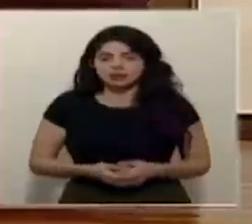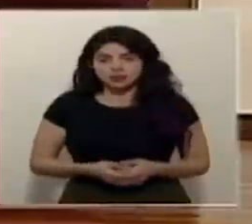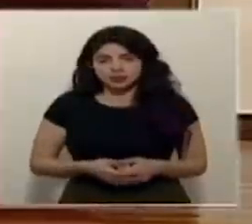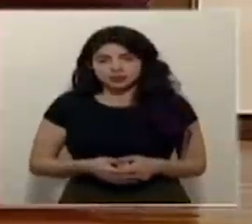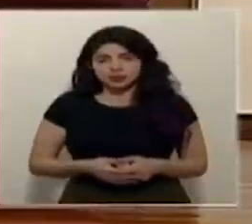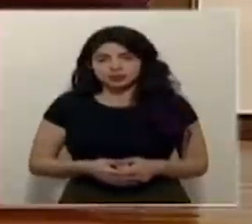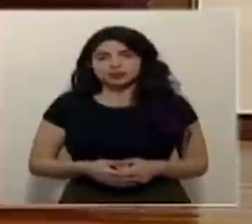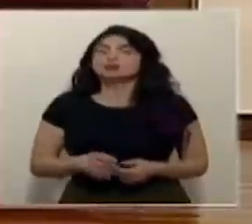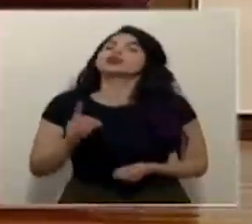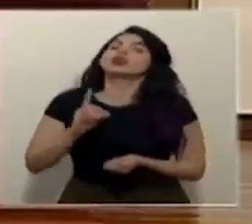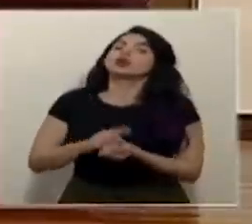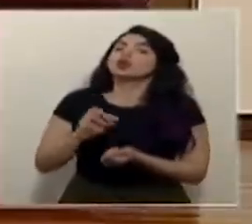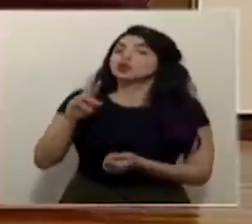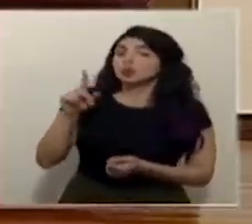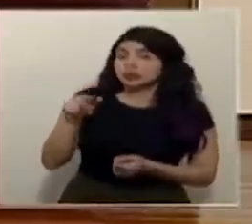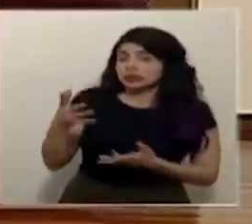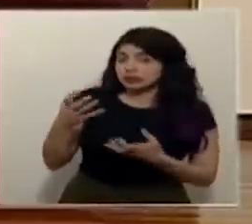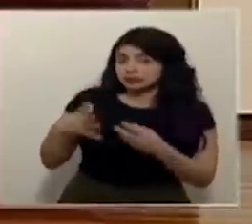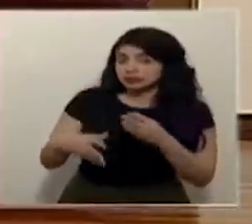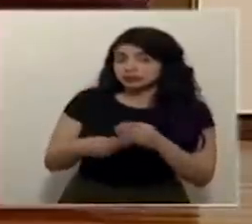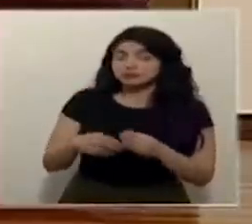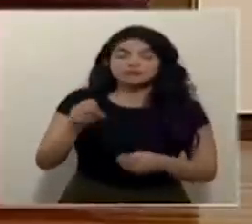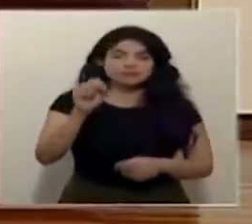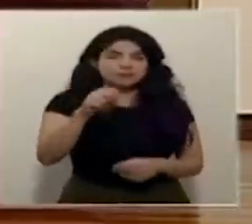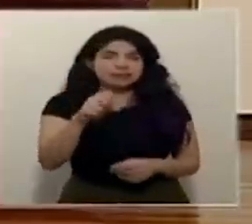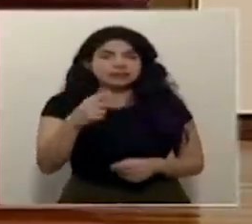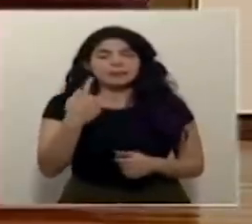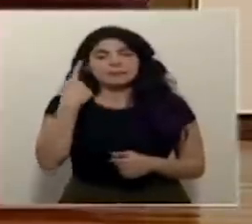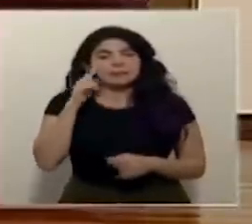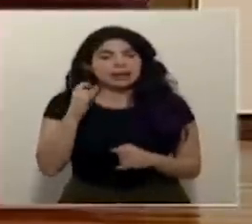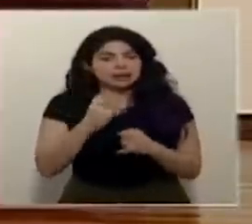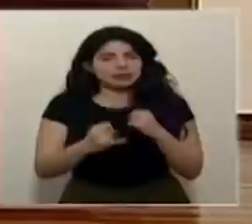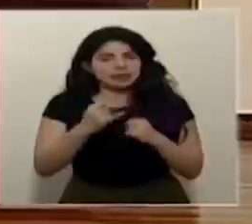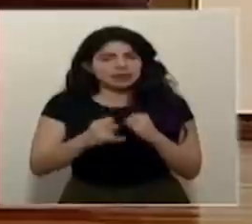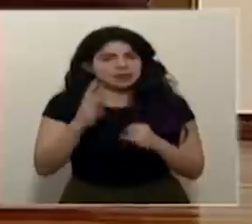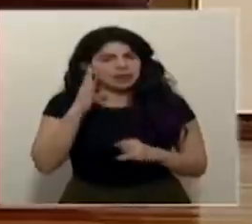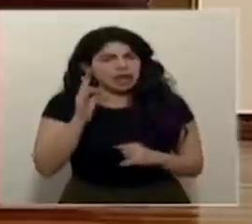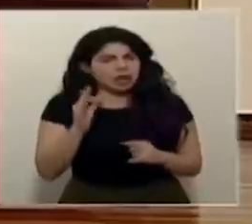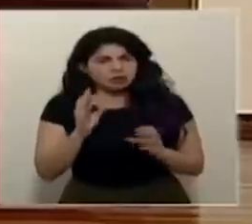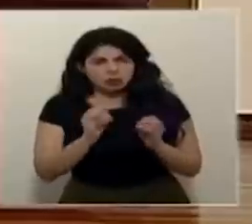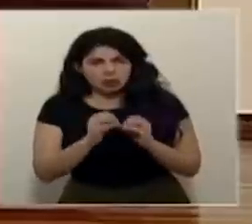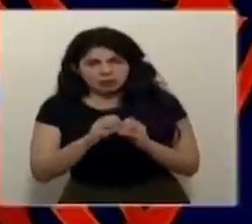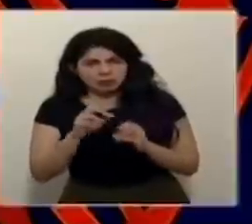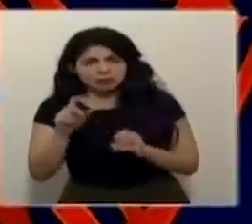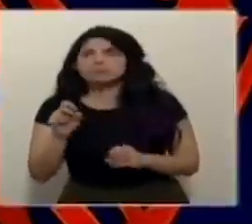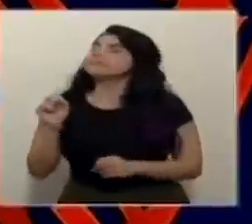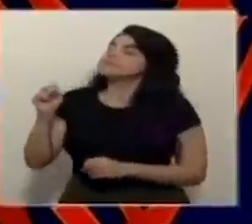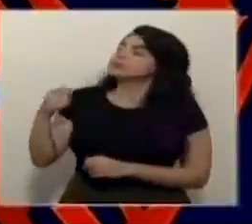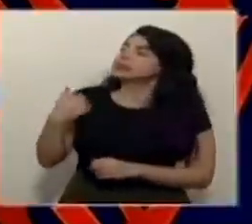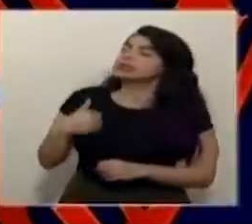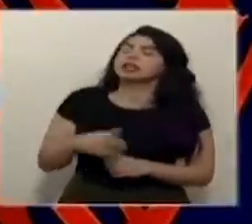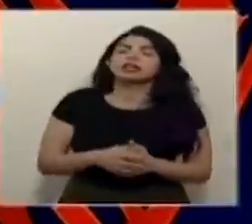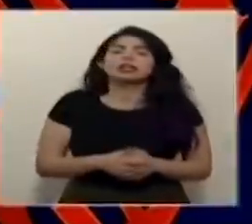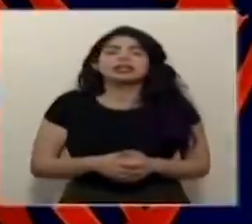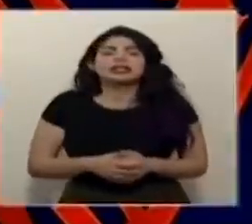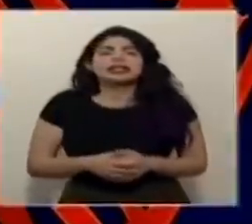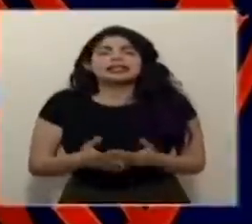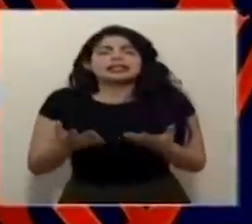el doctor Ruiz quiere aportar si ya para finalizar creo ya no hay más preguntas si señor este